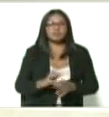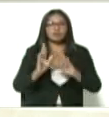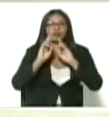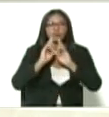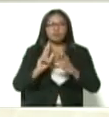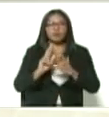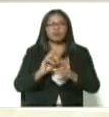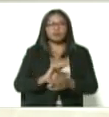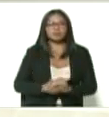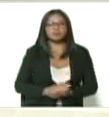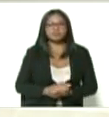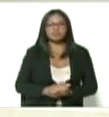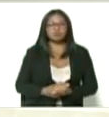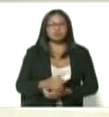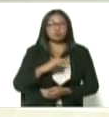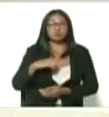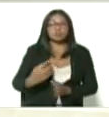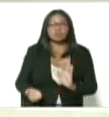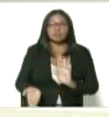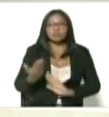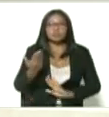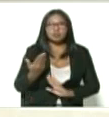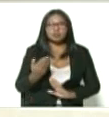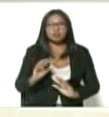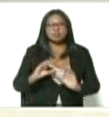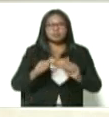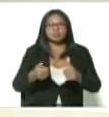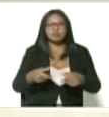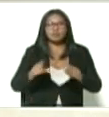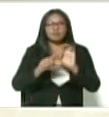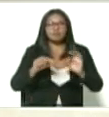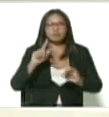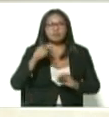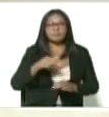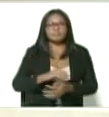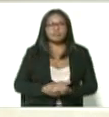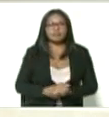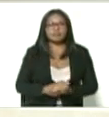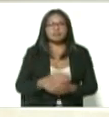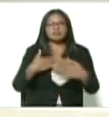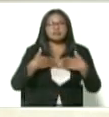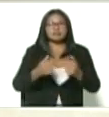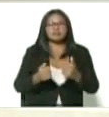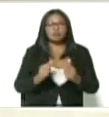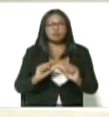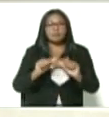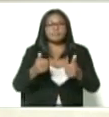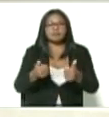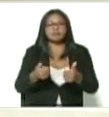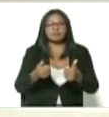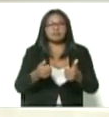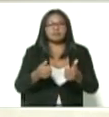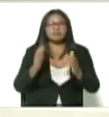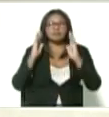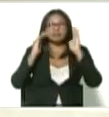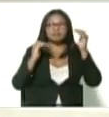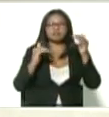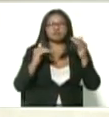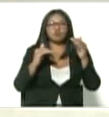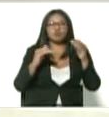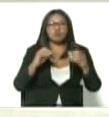es importante que el personal que inicia hoy la vacunación que es el personal de salud que está en la primera línea de atención a la pandemia